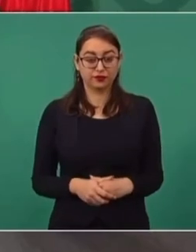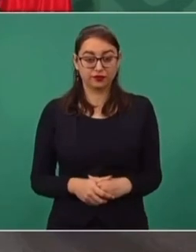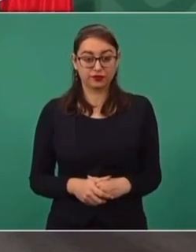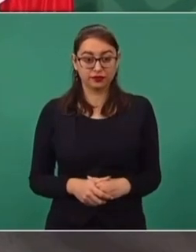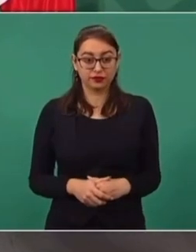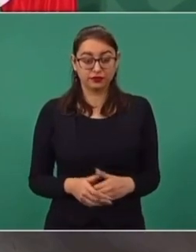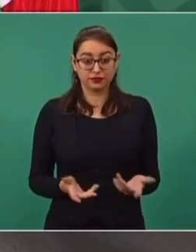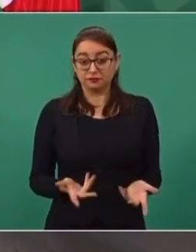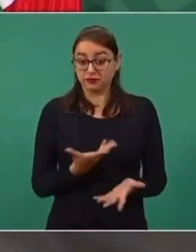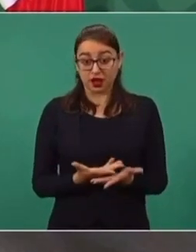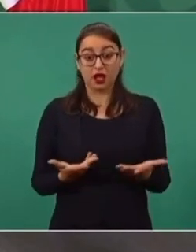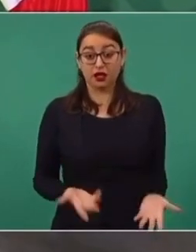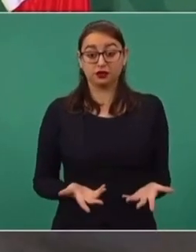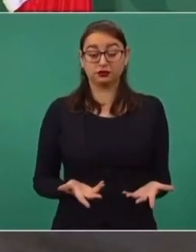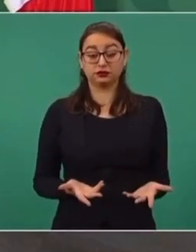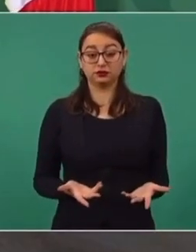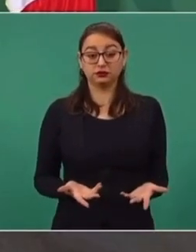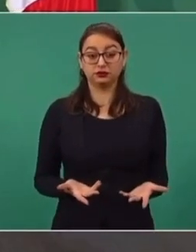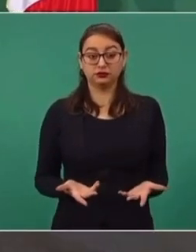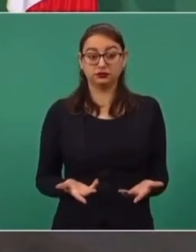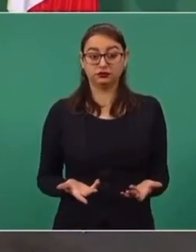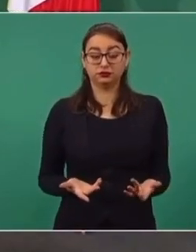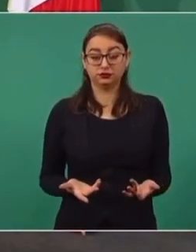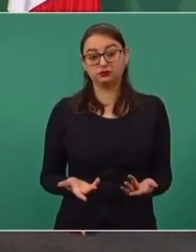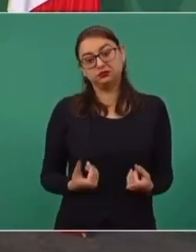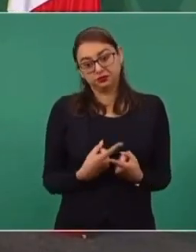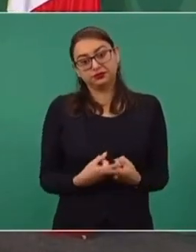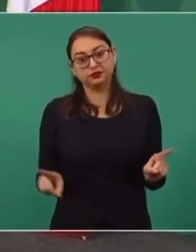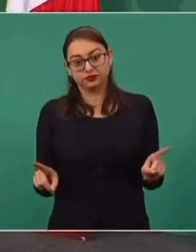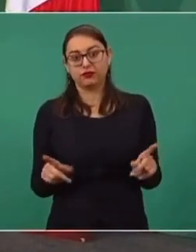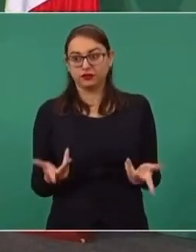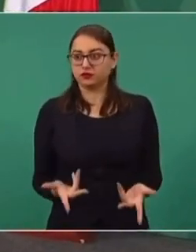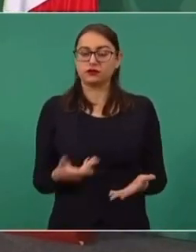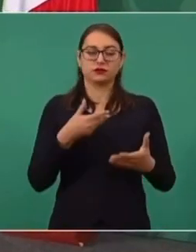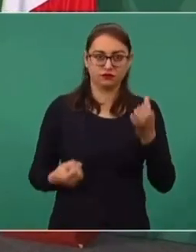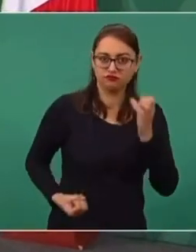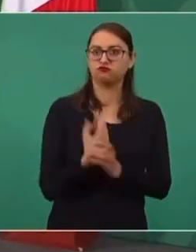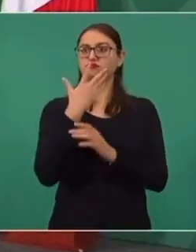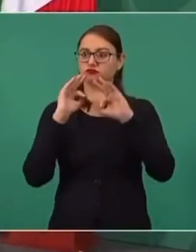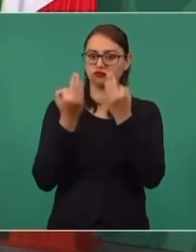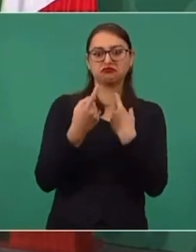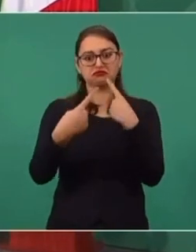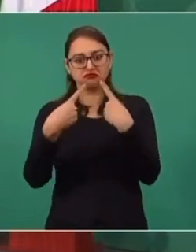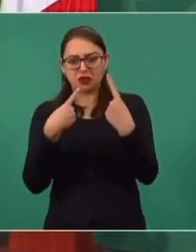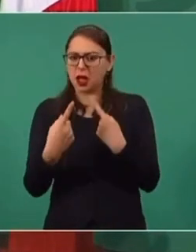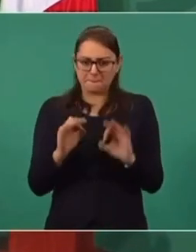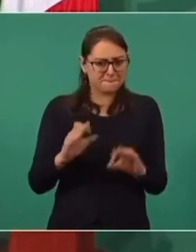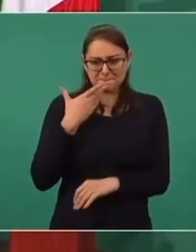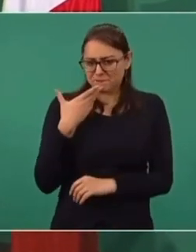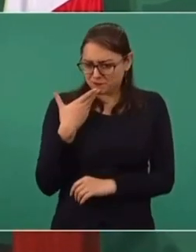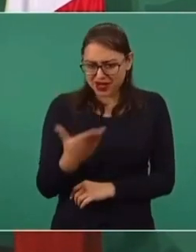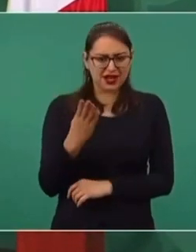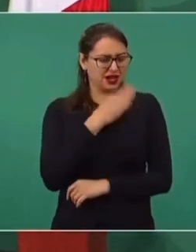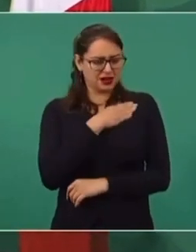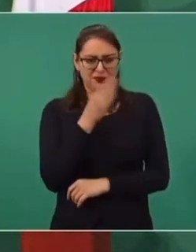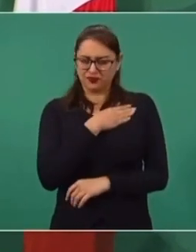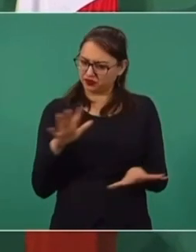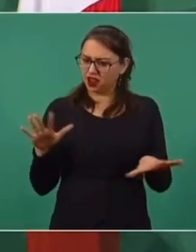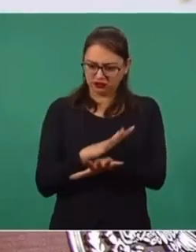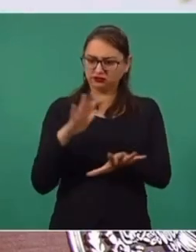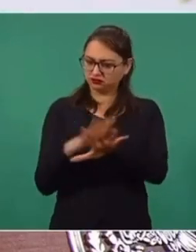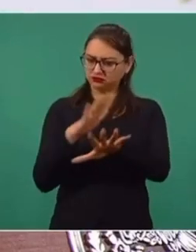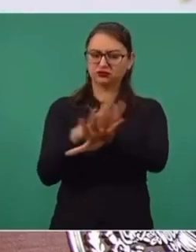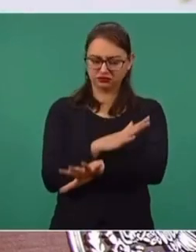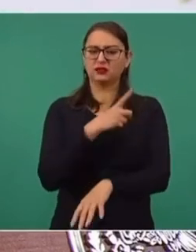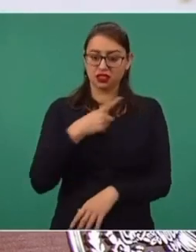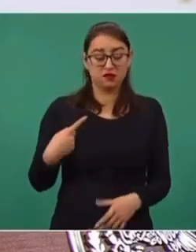callando. Entonces ahora se está llevando a cabo todo un debate muy bueno y los cambios tienen que surgir